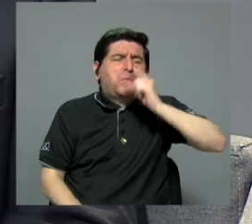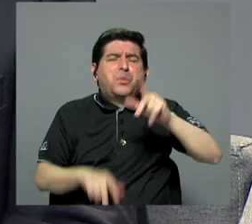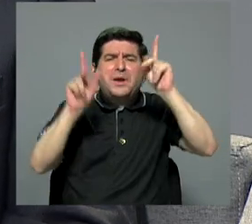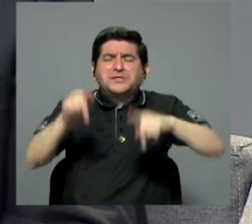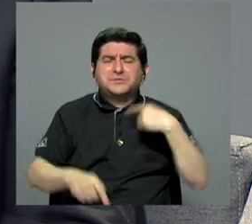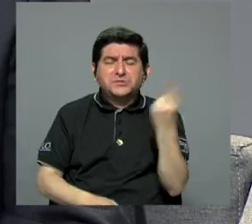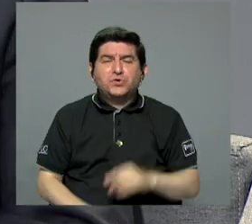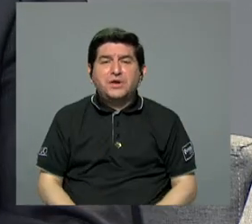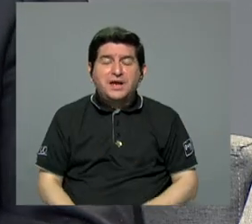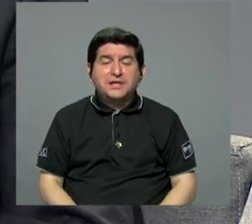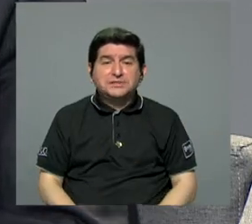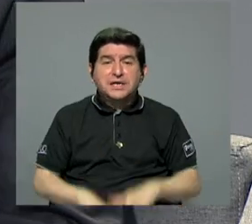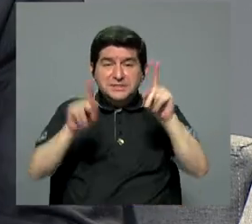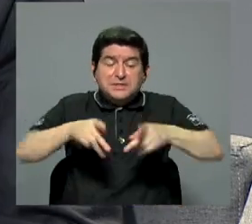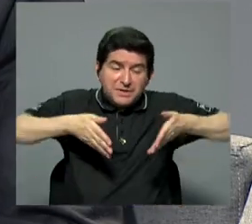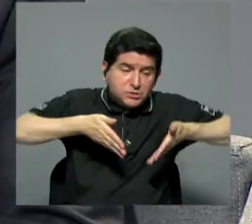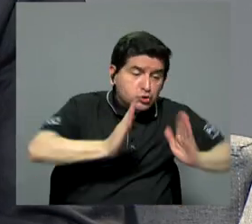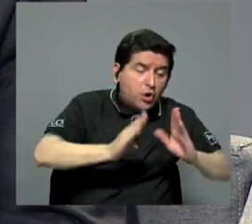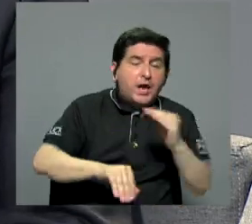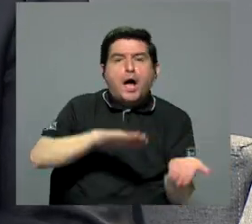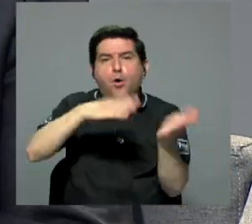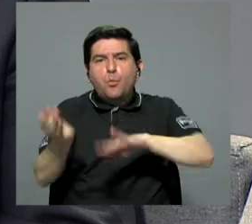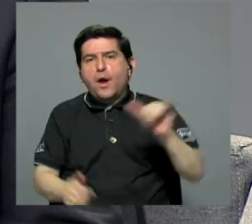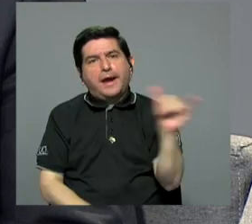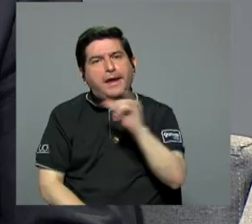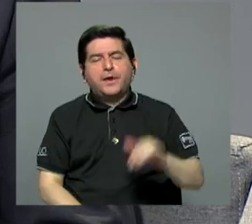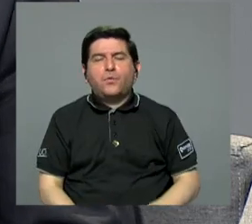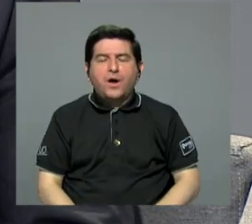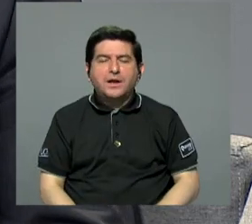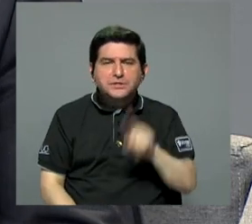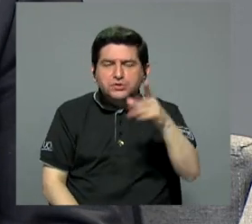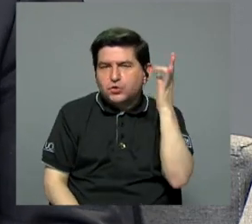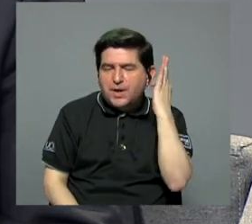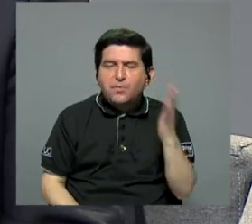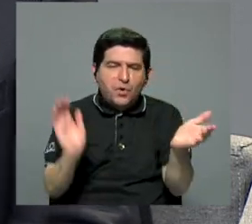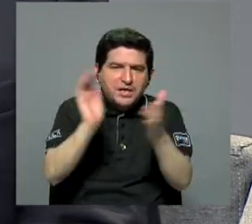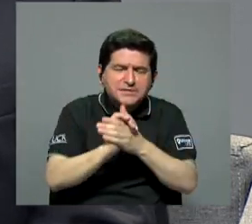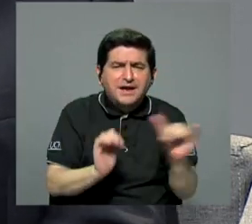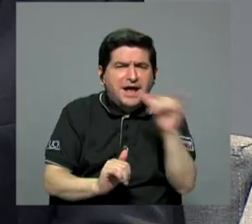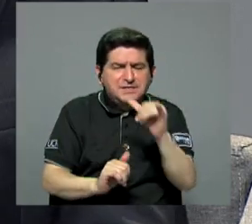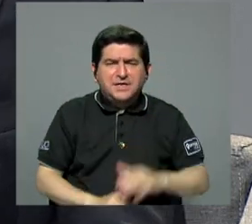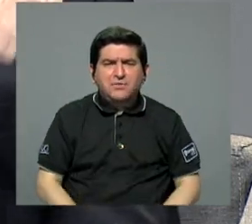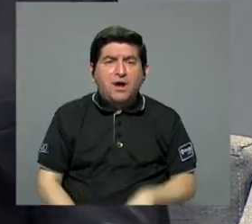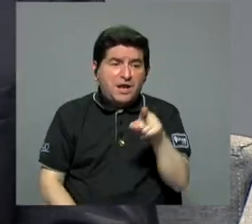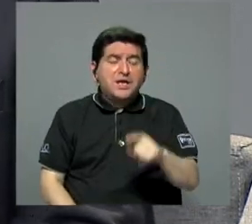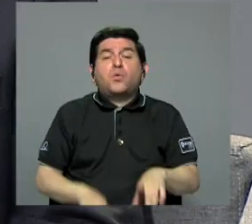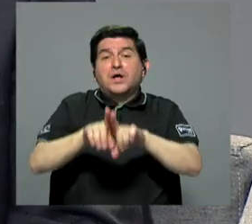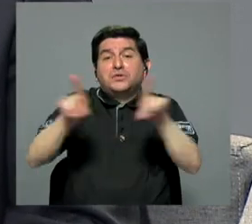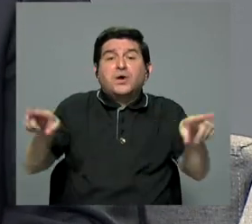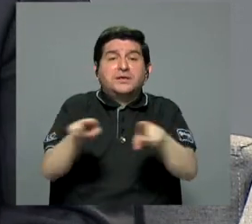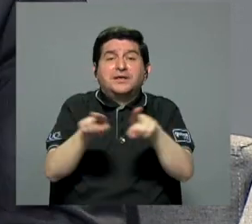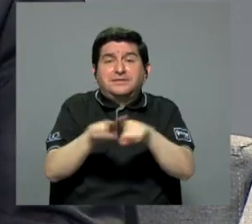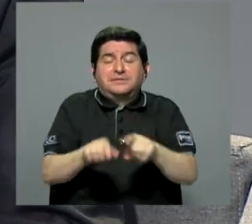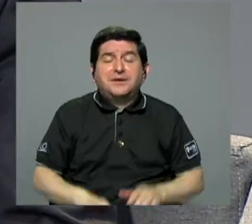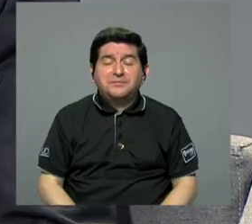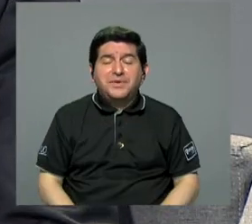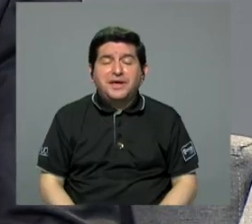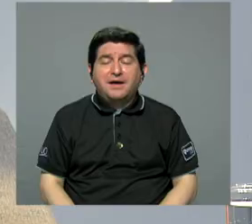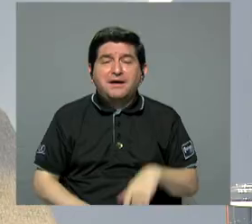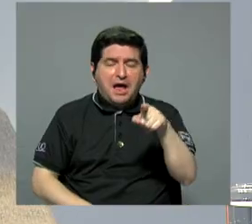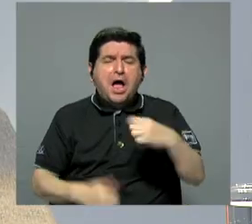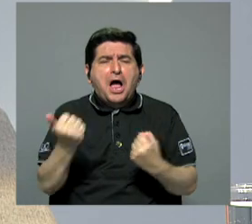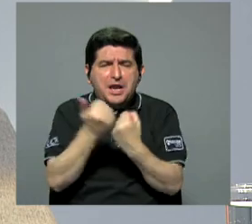guaro. Y si se muere una persona, lo lloramos con guaro. Si se casa una muchacha, la celebramos con guaro. Y cuando la muchacha se nos divorcia, la